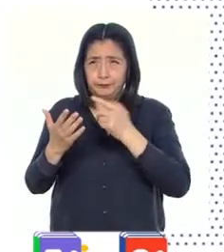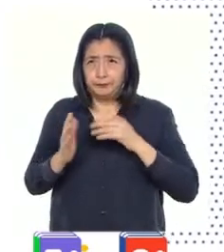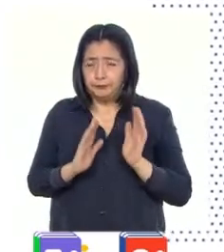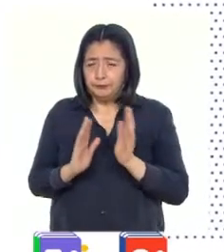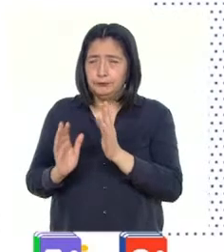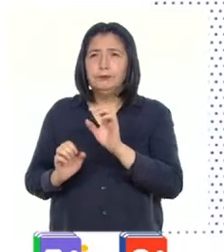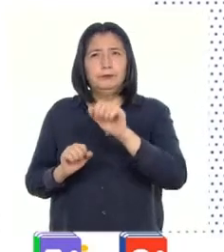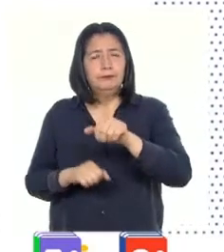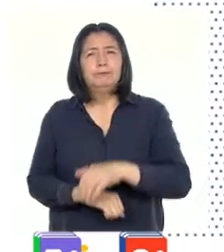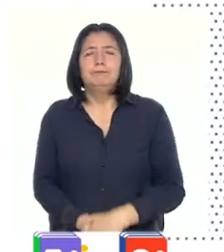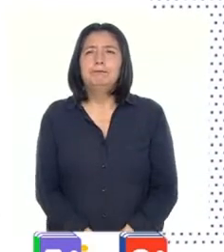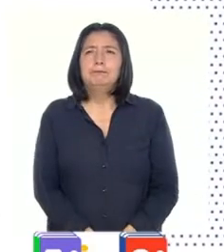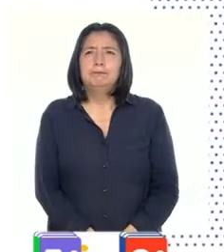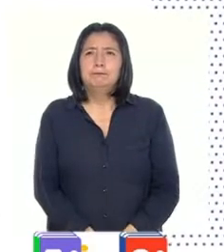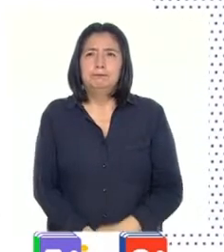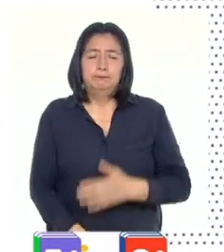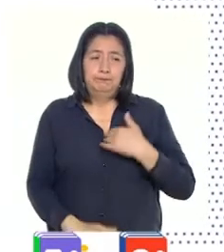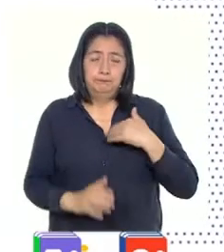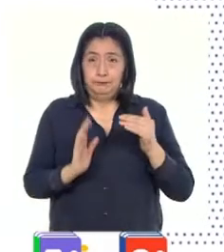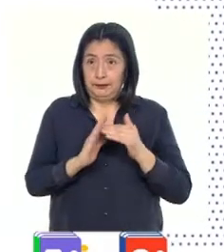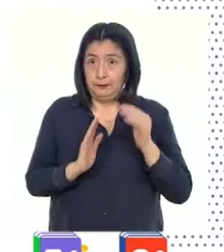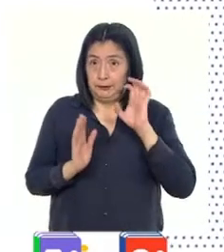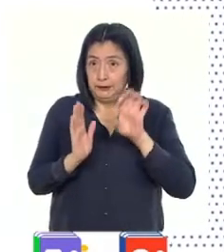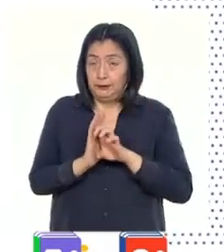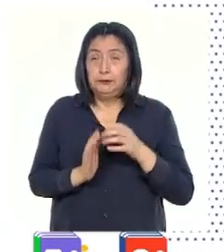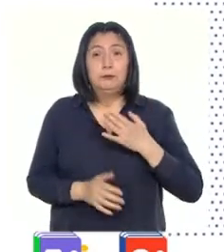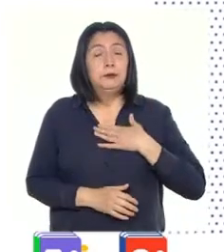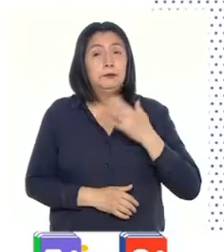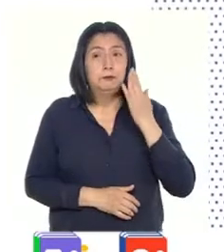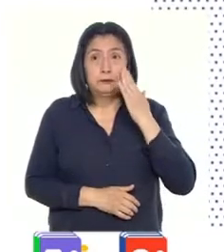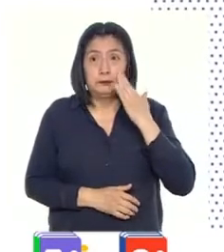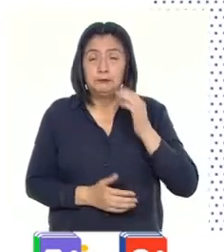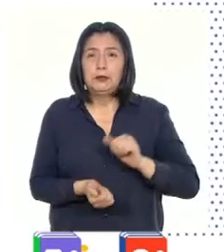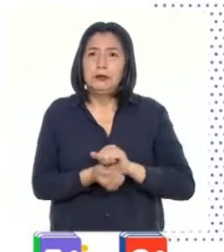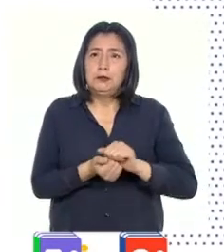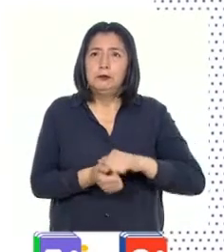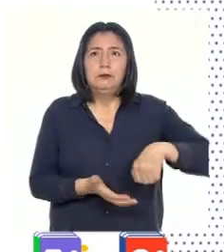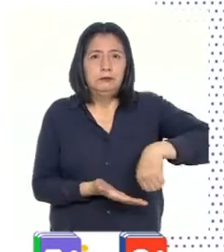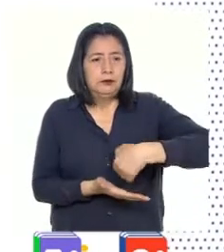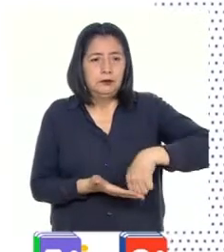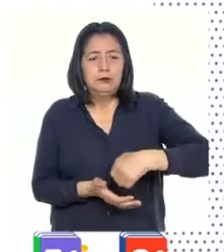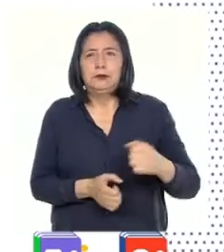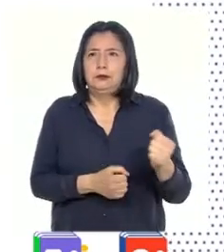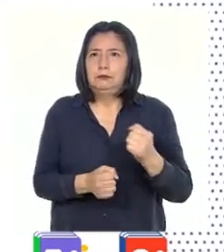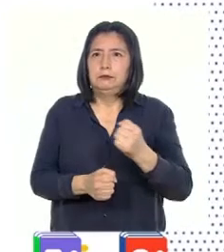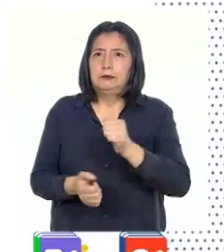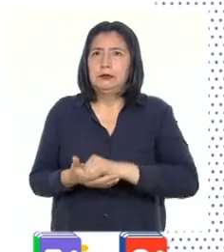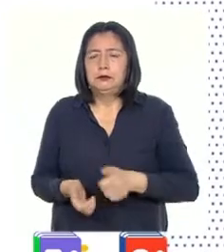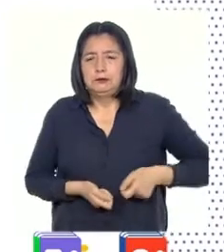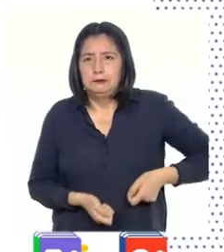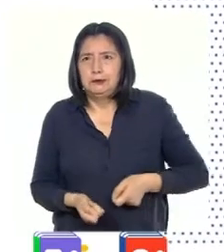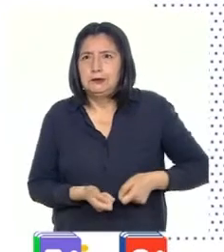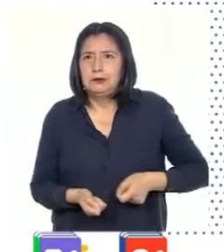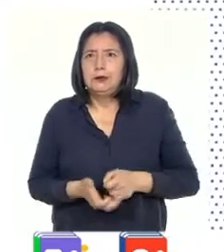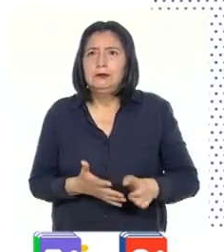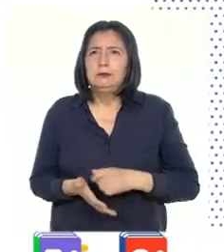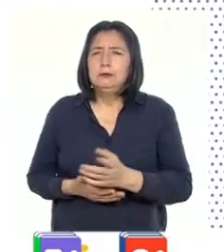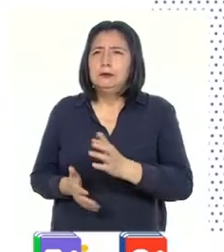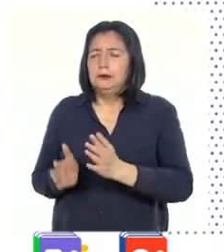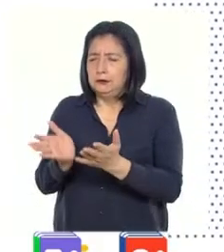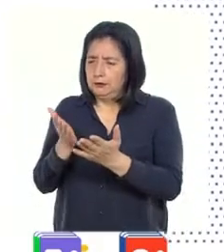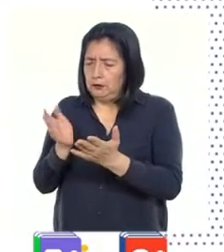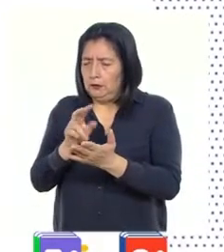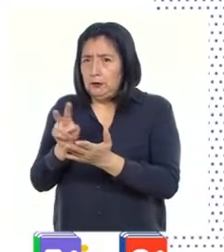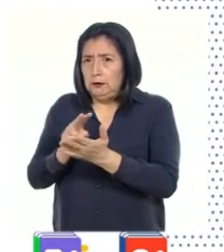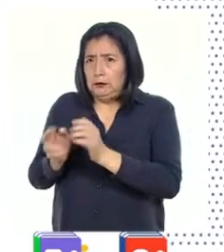Por supuesto. En mi casa, por ejemplo, mi mamá se encarga de lavar, planchar, barrer los pisos, trapearlos, revisar nuestras